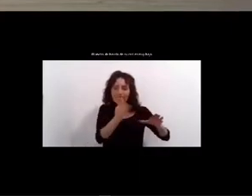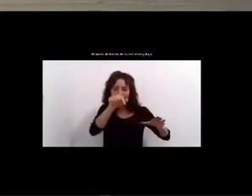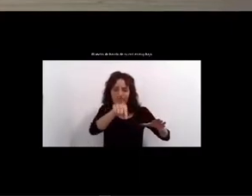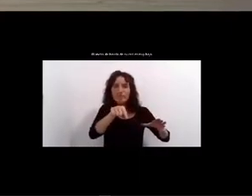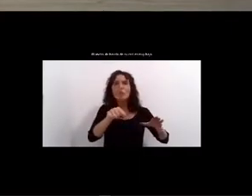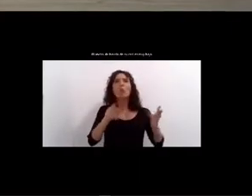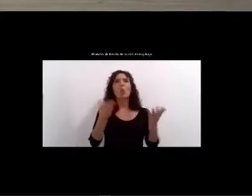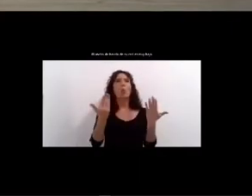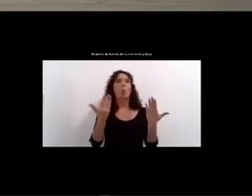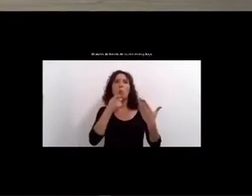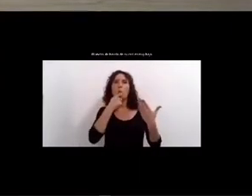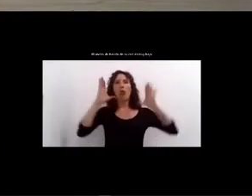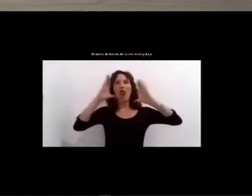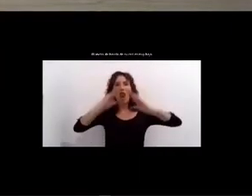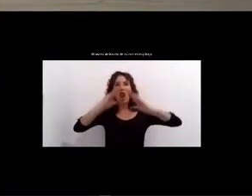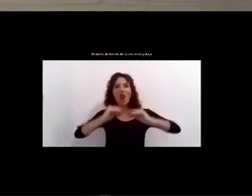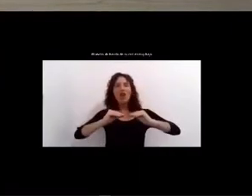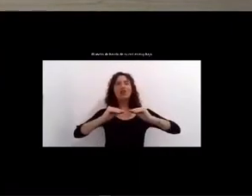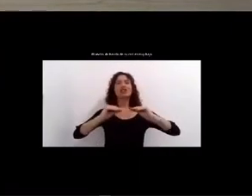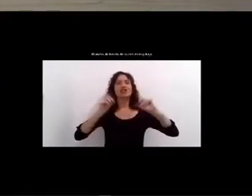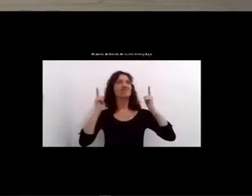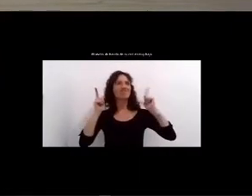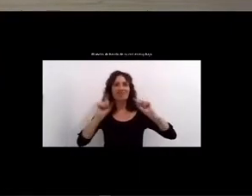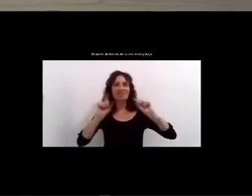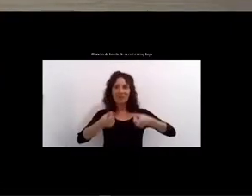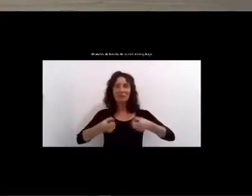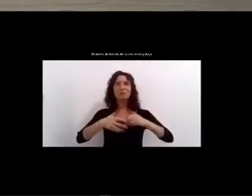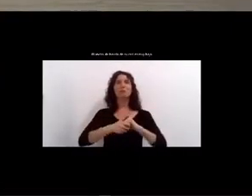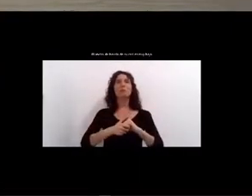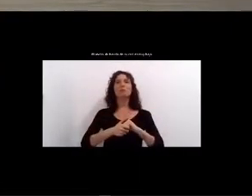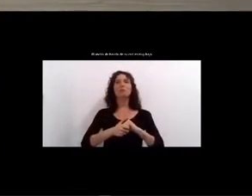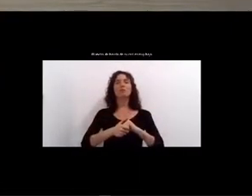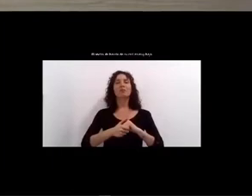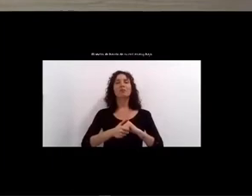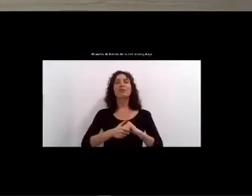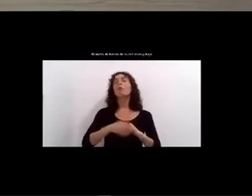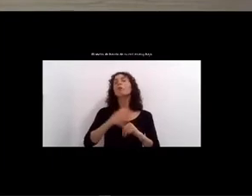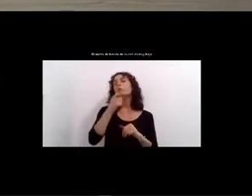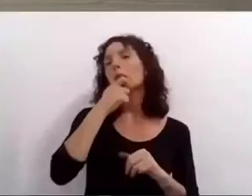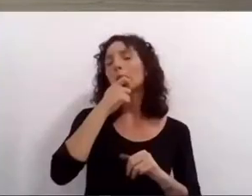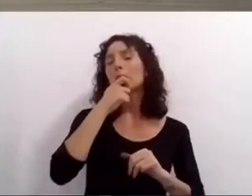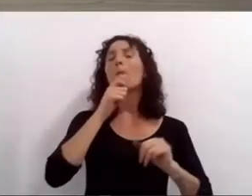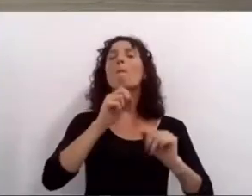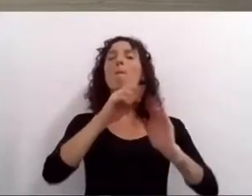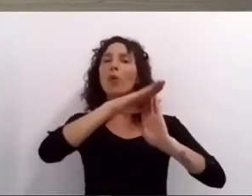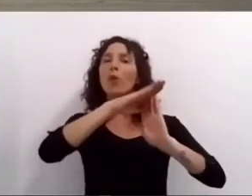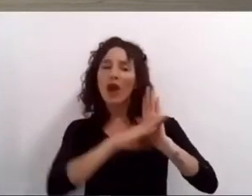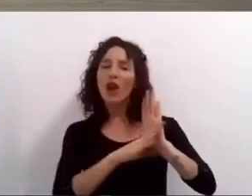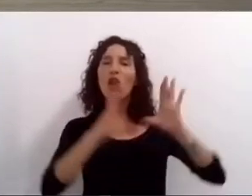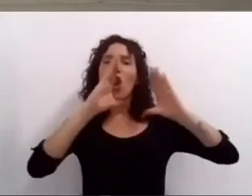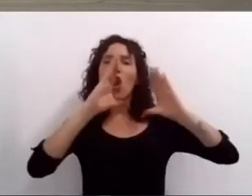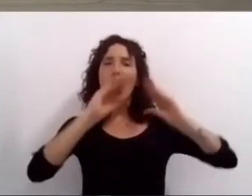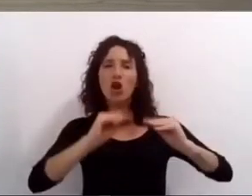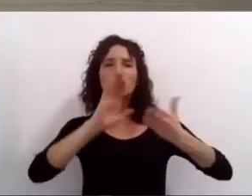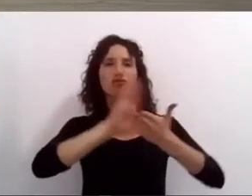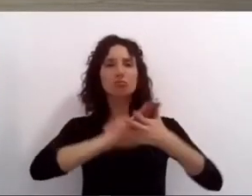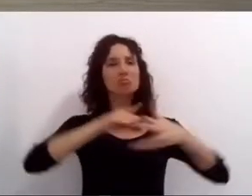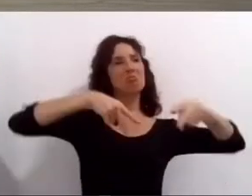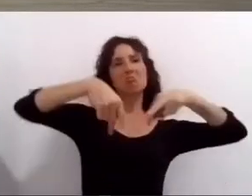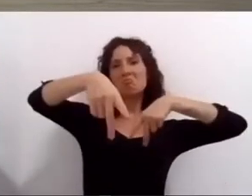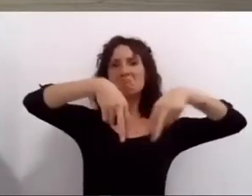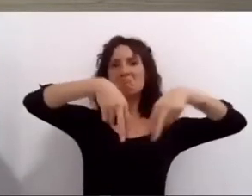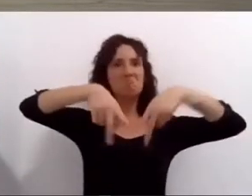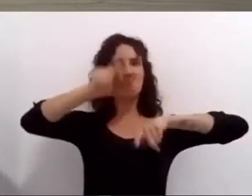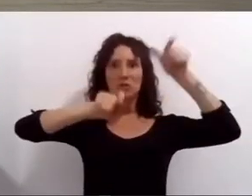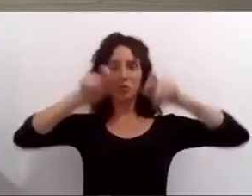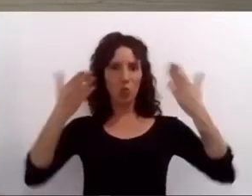intervenciones culturales como la que mencioné antes como el programa noche de peatonales o el programa noche de los teatros una propuesta de la concejala